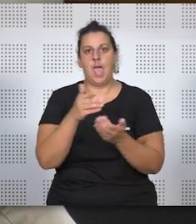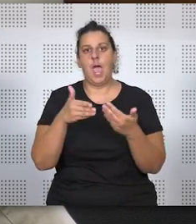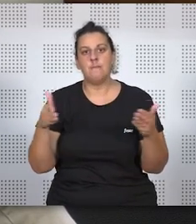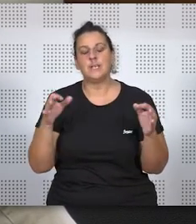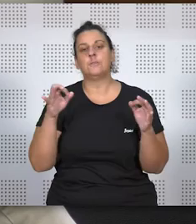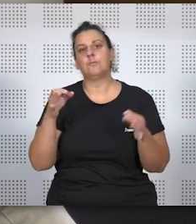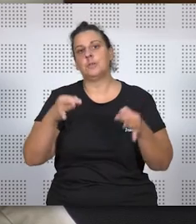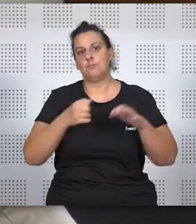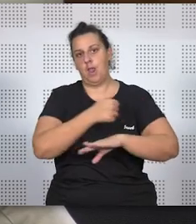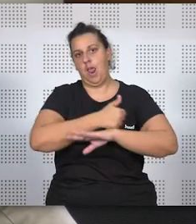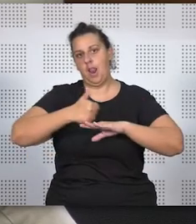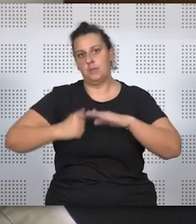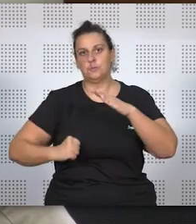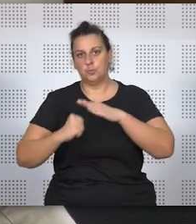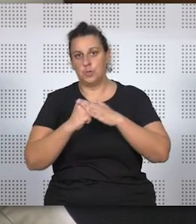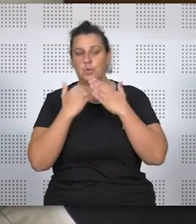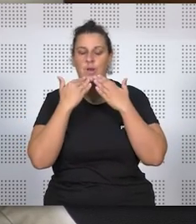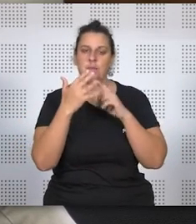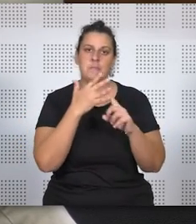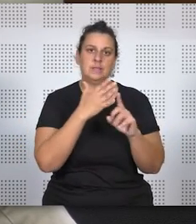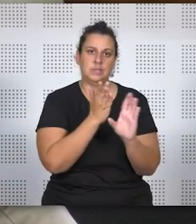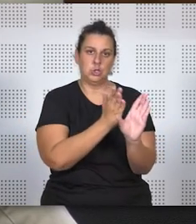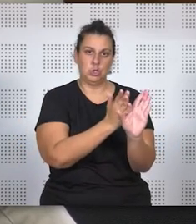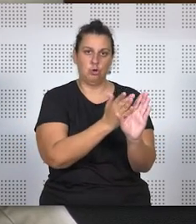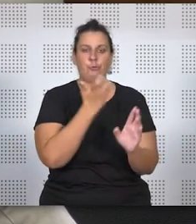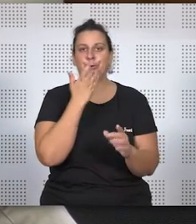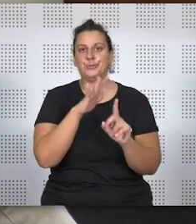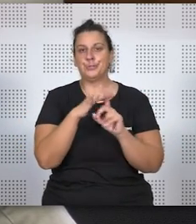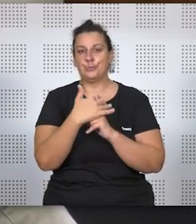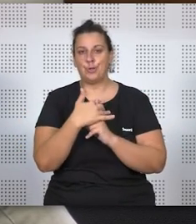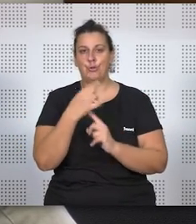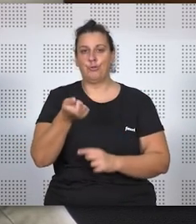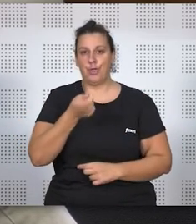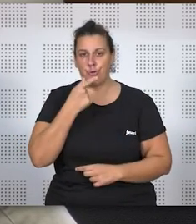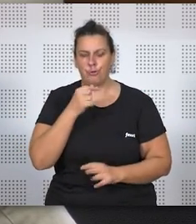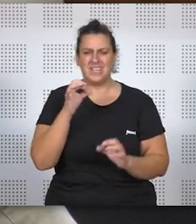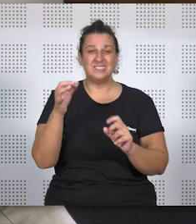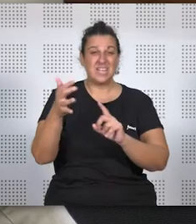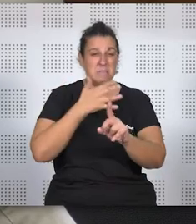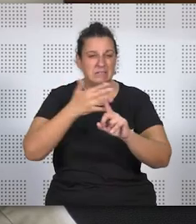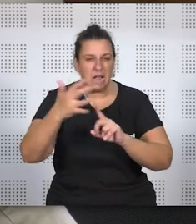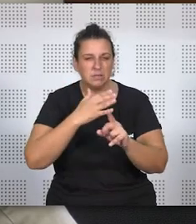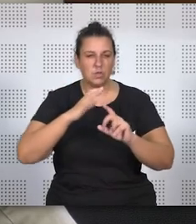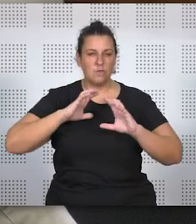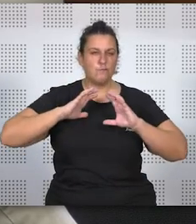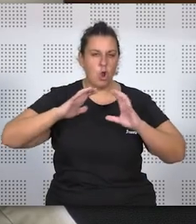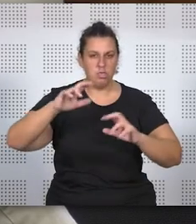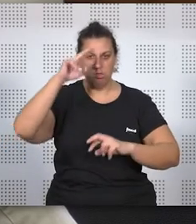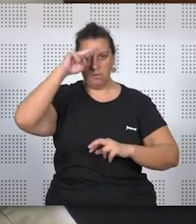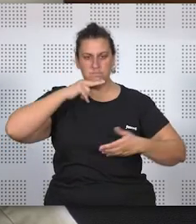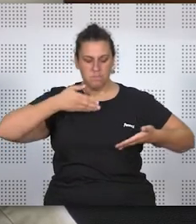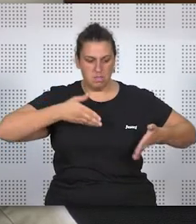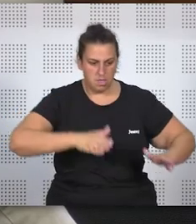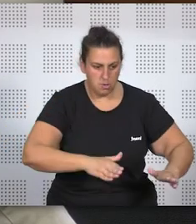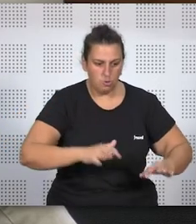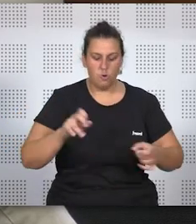maltrato psicológico. O sea, situaciones de toxicomanía, de maltrato, de violencia paternofilial, de